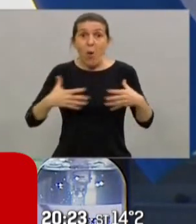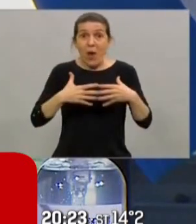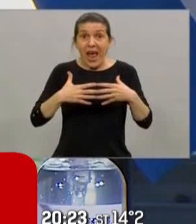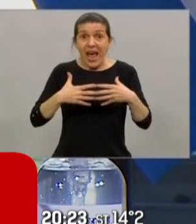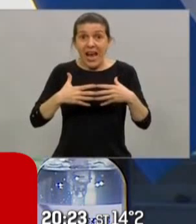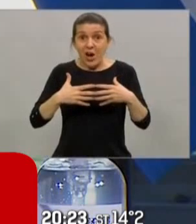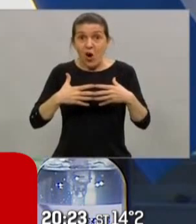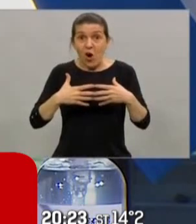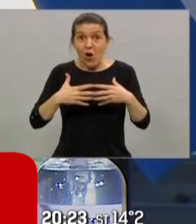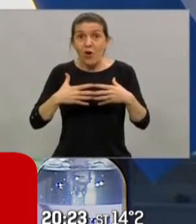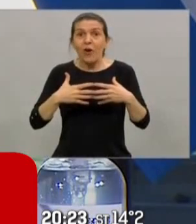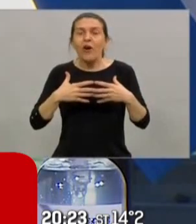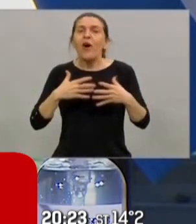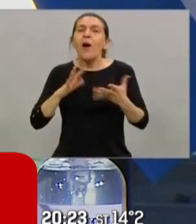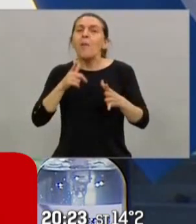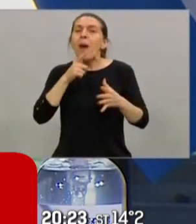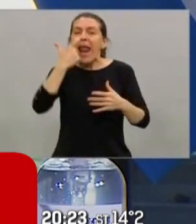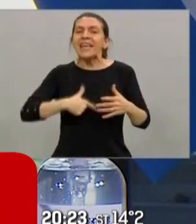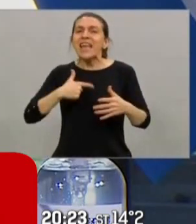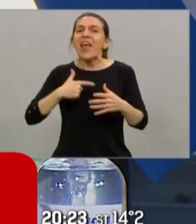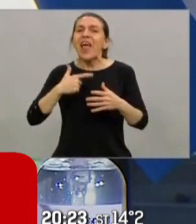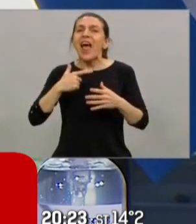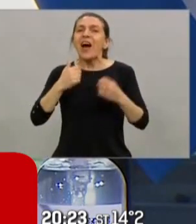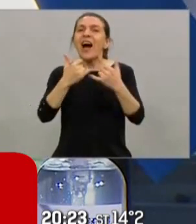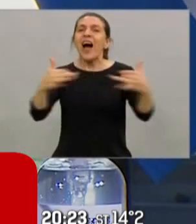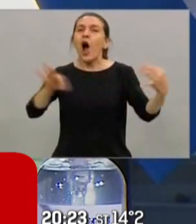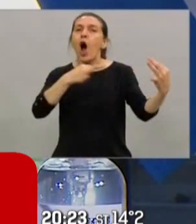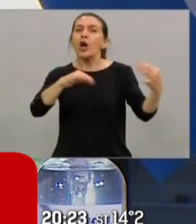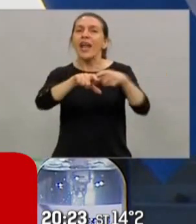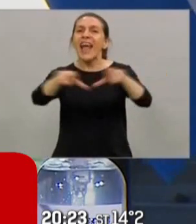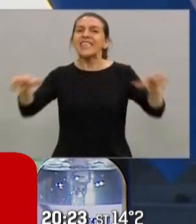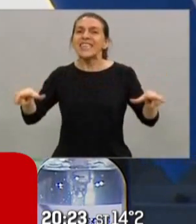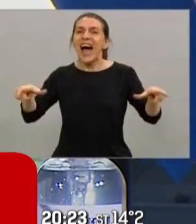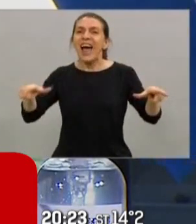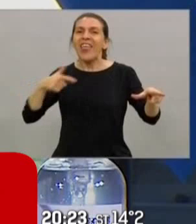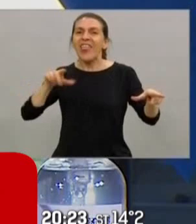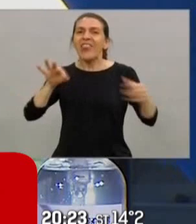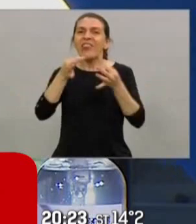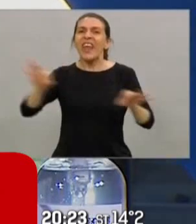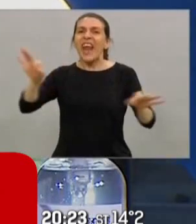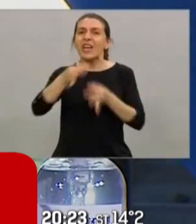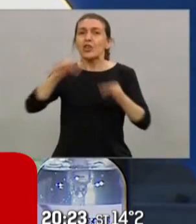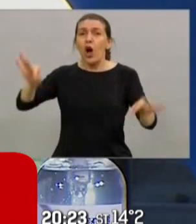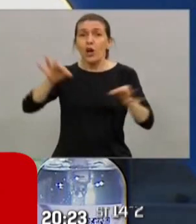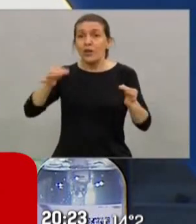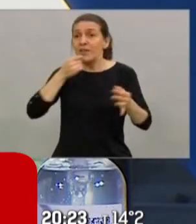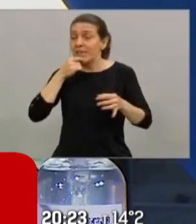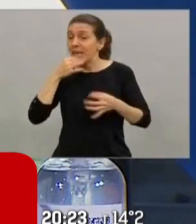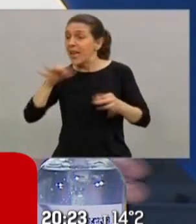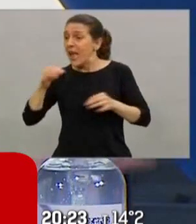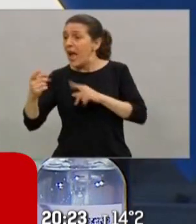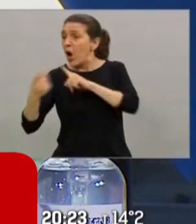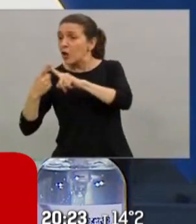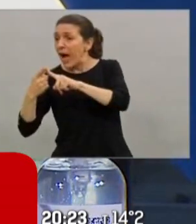es algo así como un director de orquesta no puede dejar de dialogar con el que toca el clarinete con el que toca el